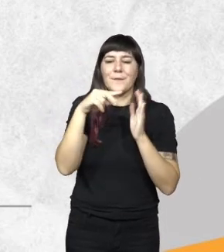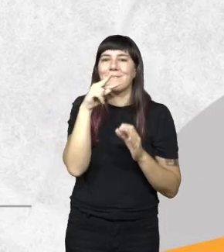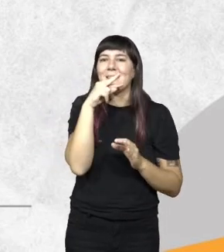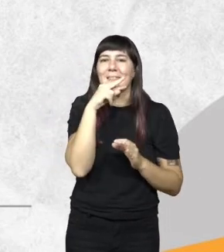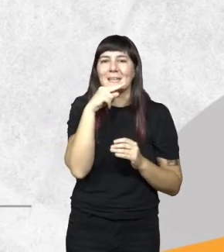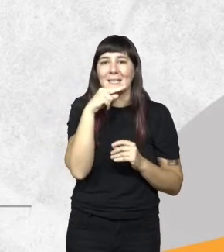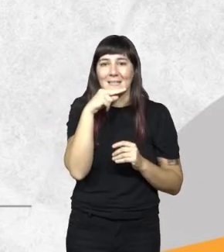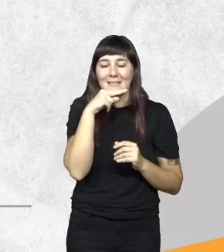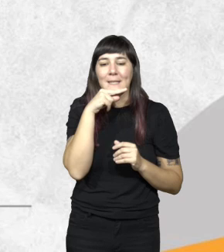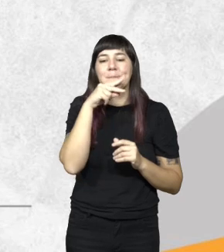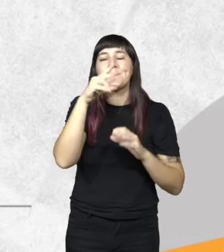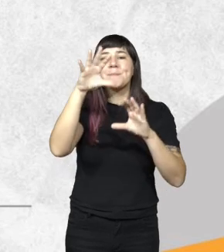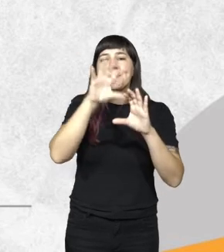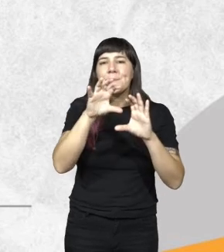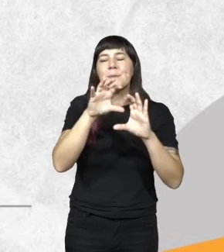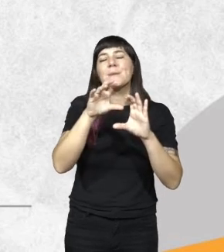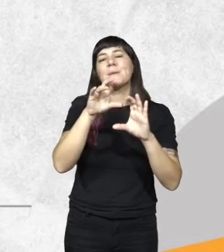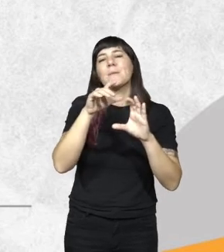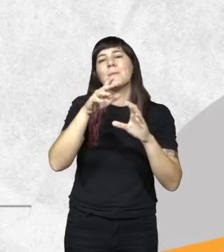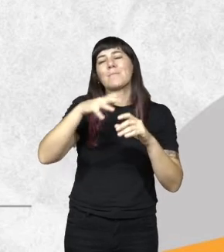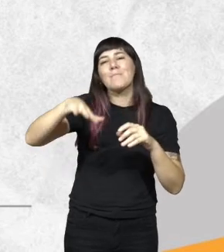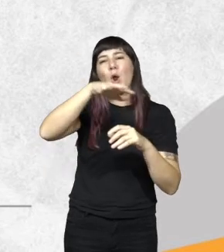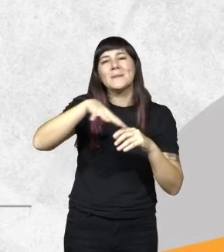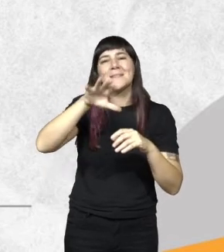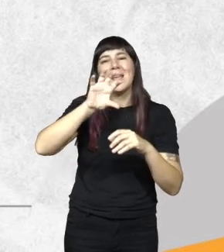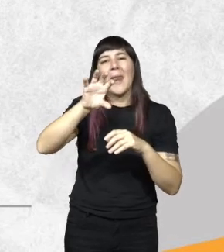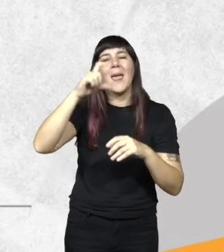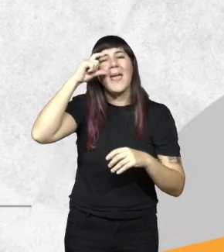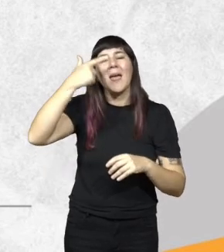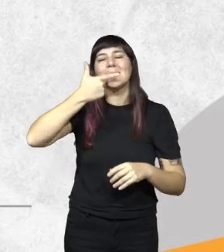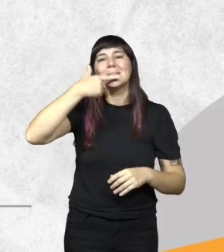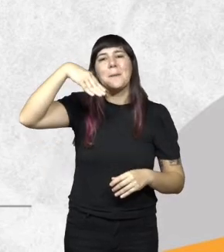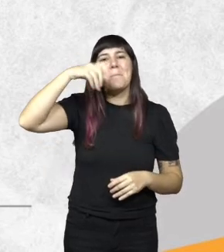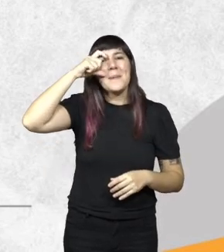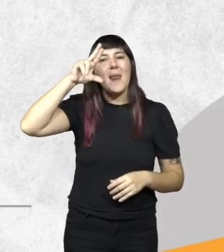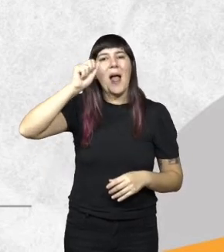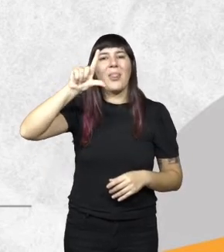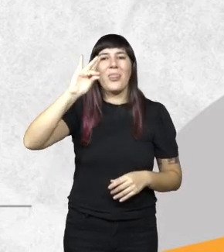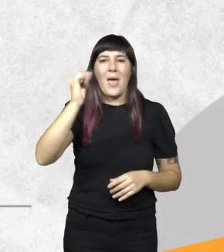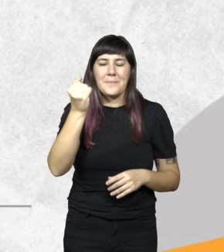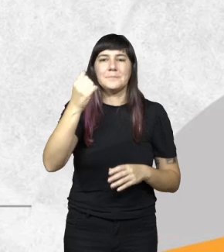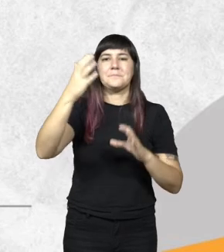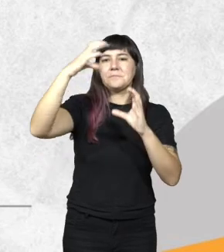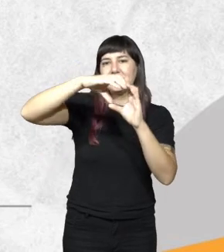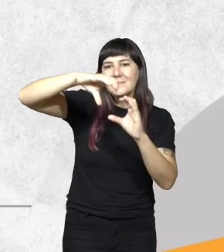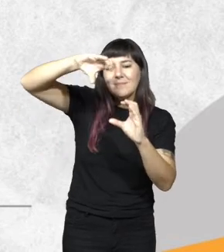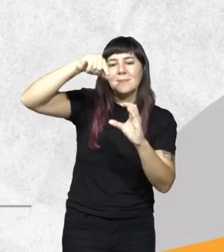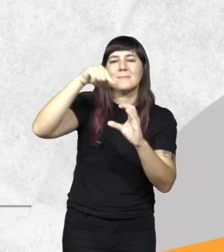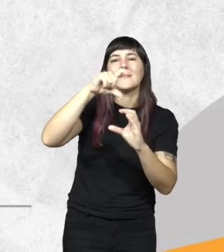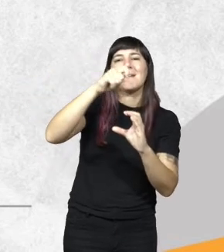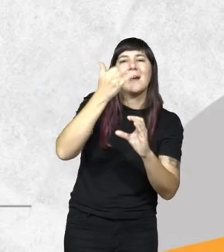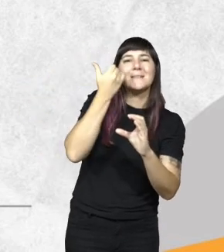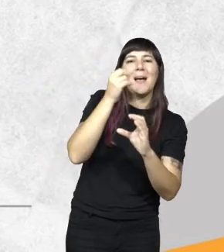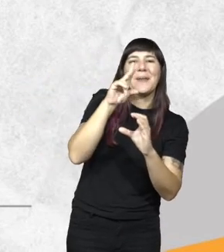es el parque provincial Esmeralda después tenemos el parque provincial Moconá y el parque provincial Cajari